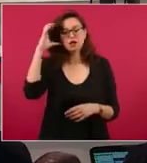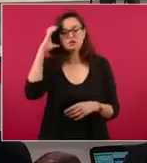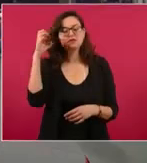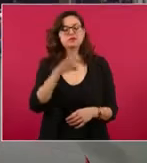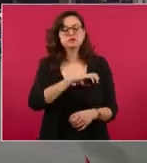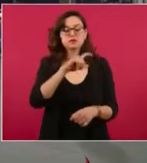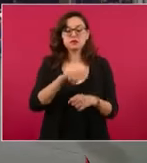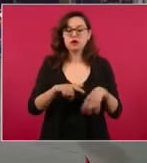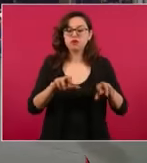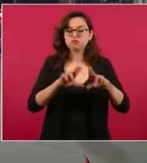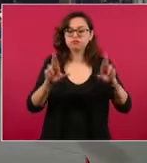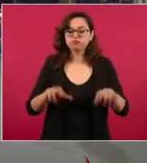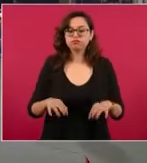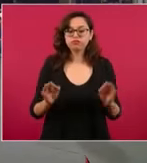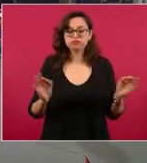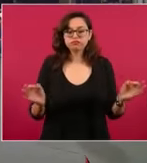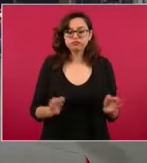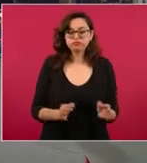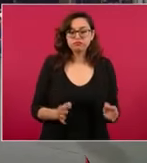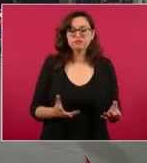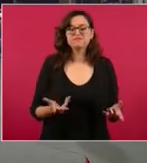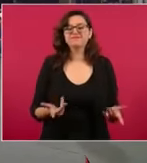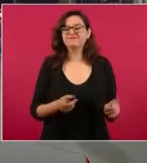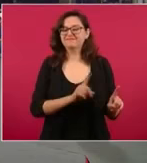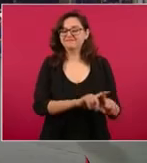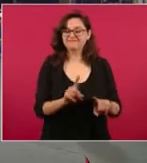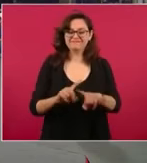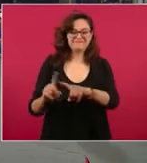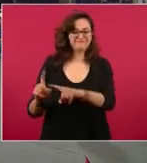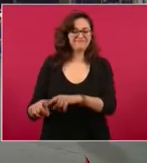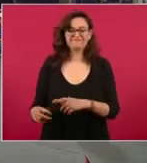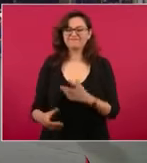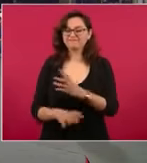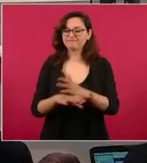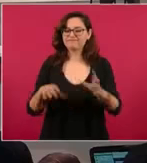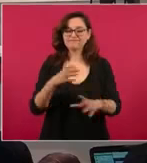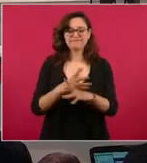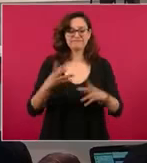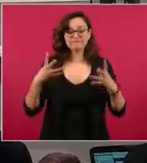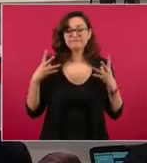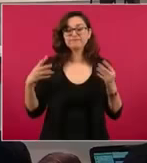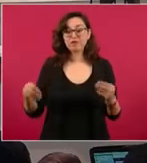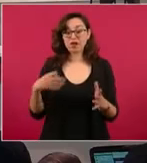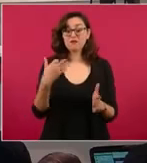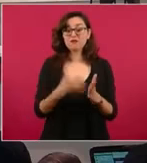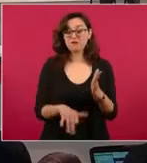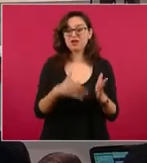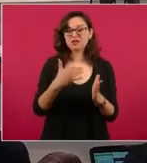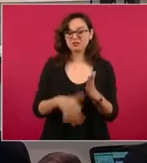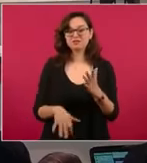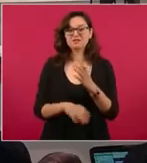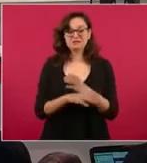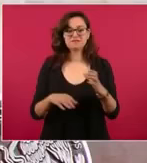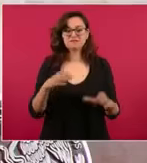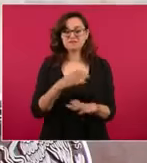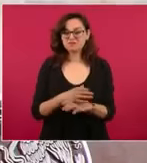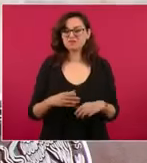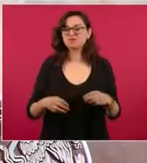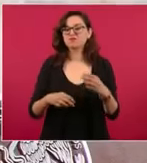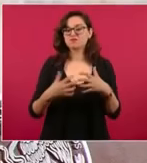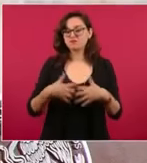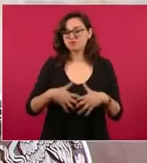refrigeradores en los mortuorios, en fin, hay una carencia importante de equipo en el